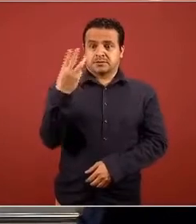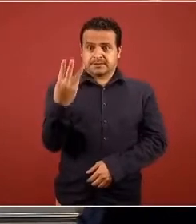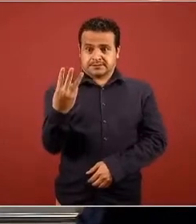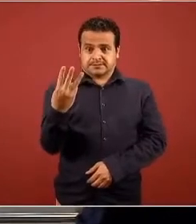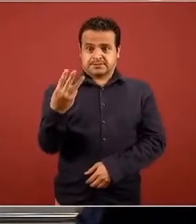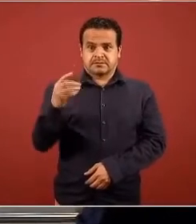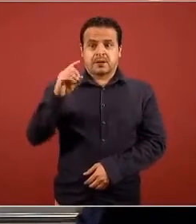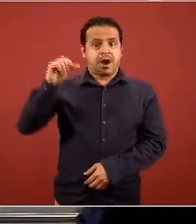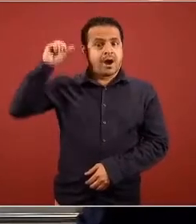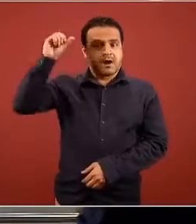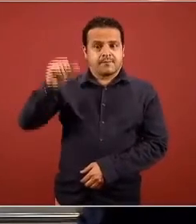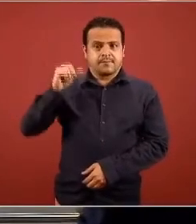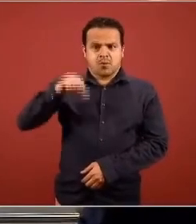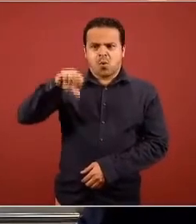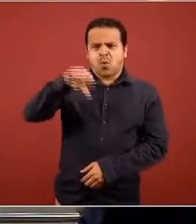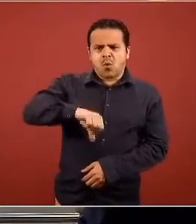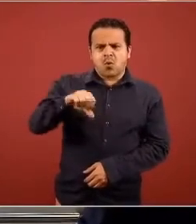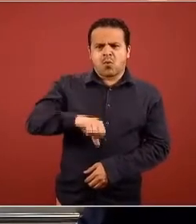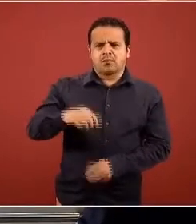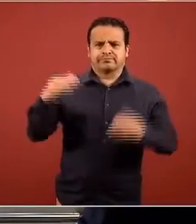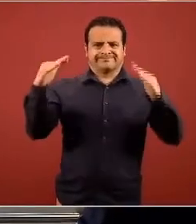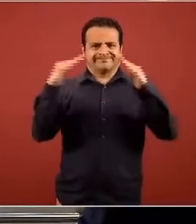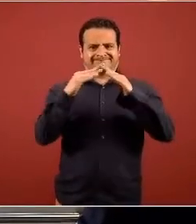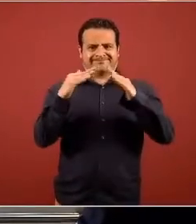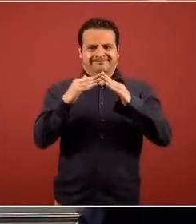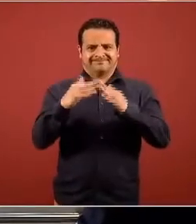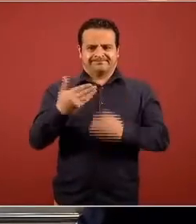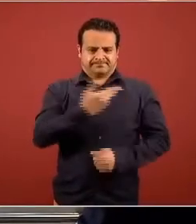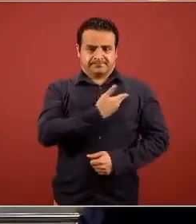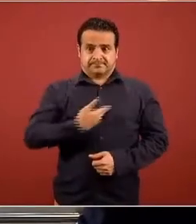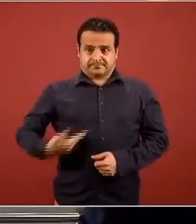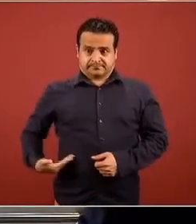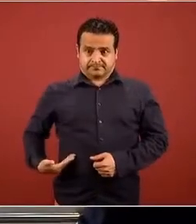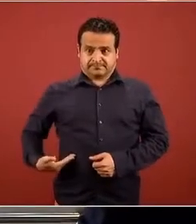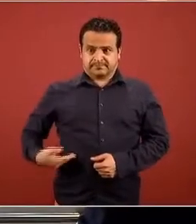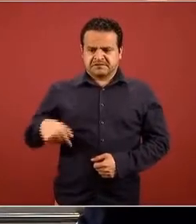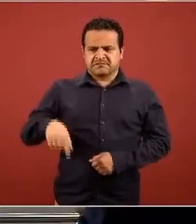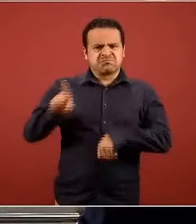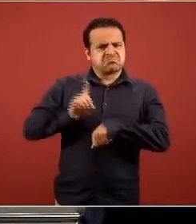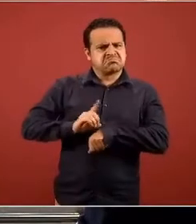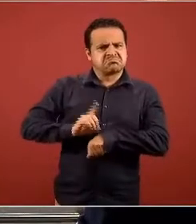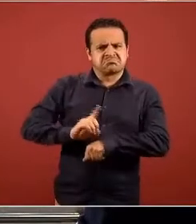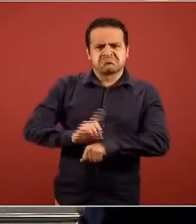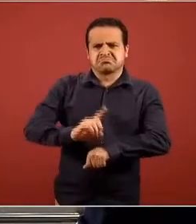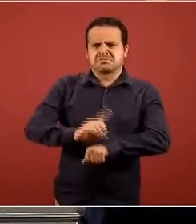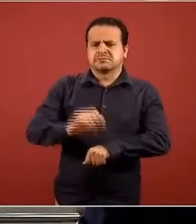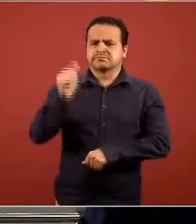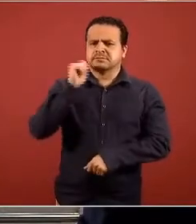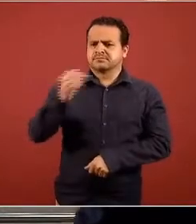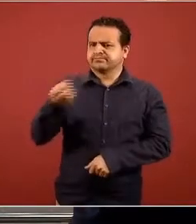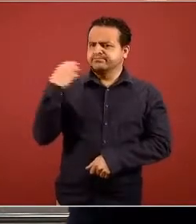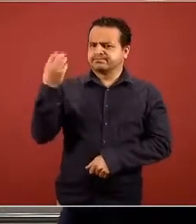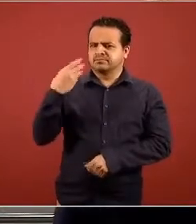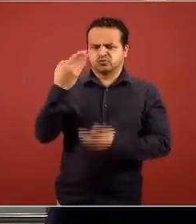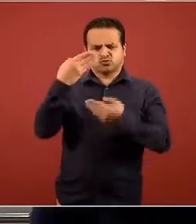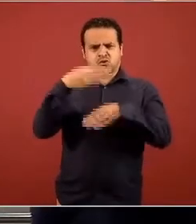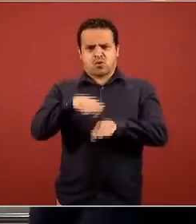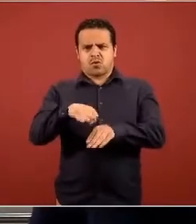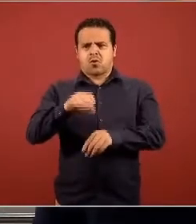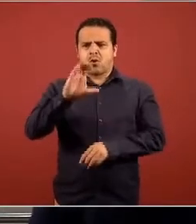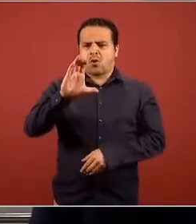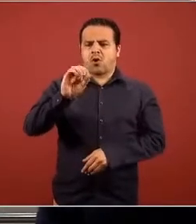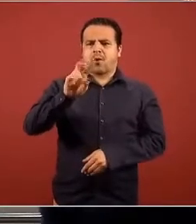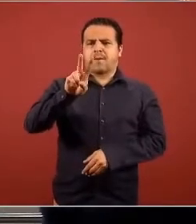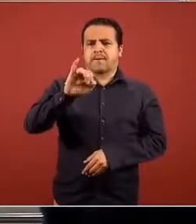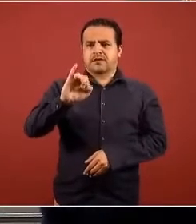Nacional de México vamos a iniciar la conferencia de prensa diaria sobre la situación de la pandemia de COVID la enfermedad